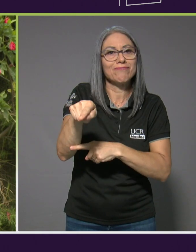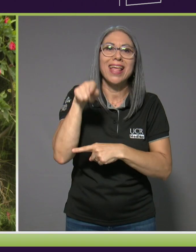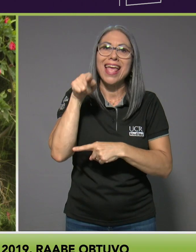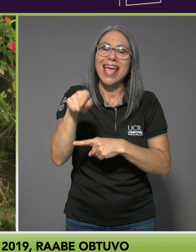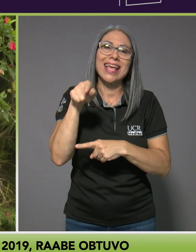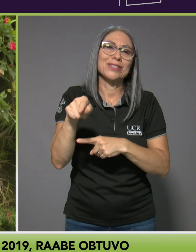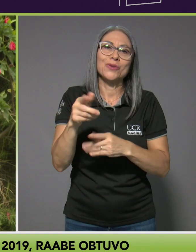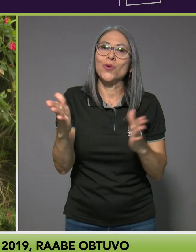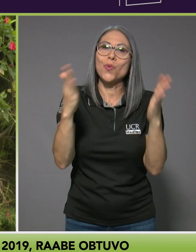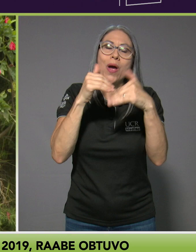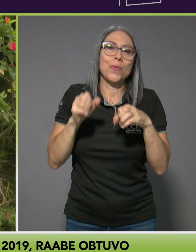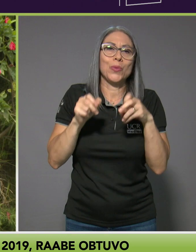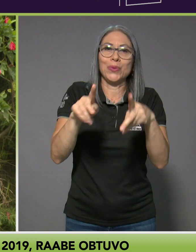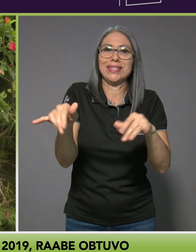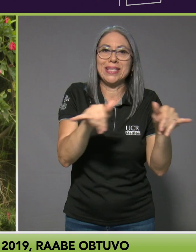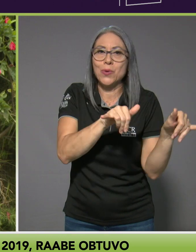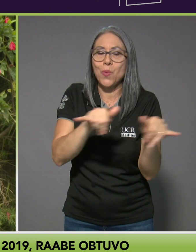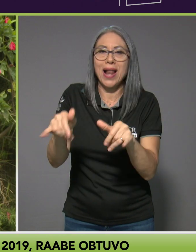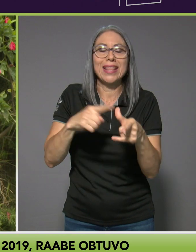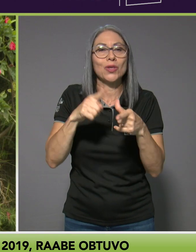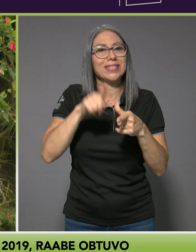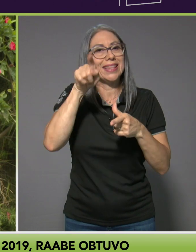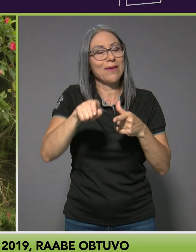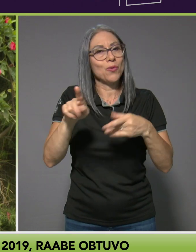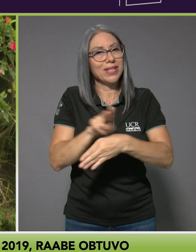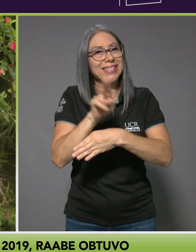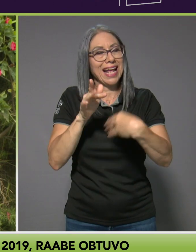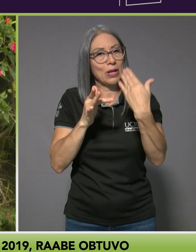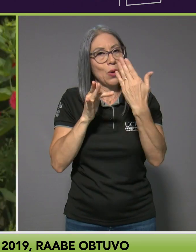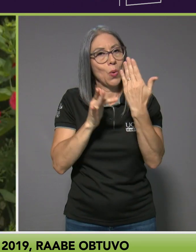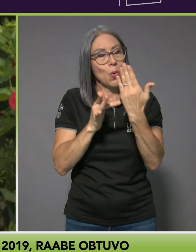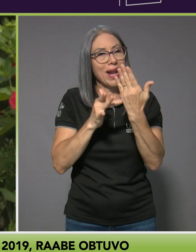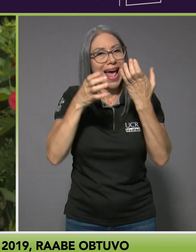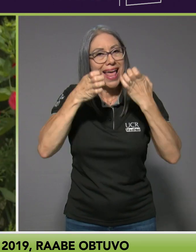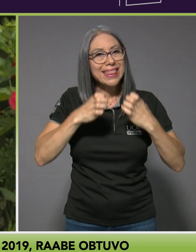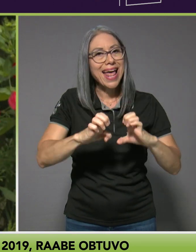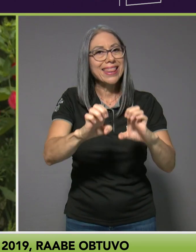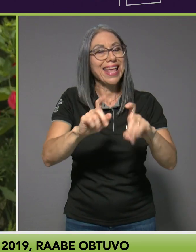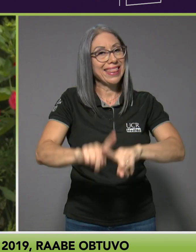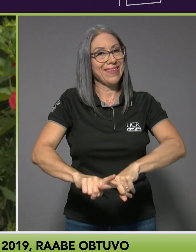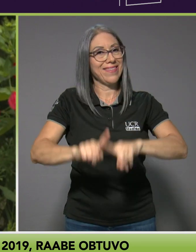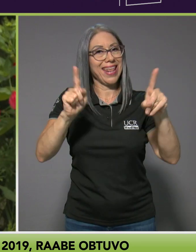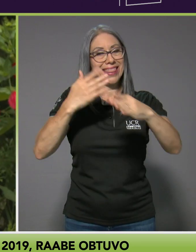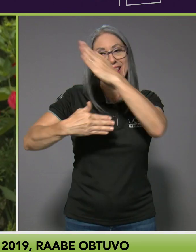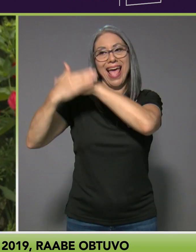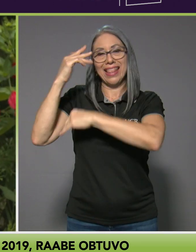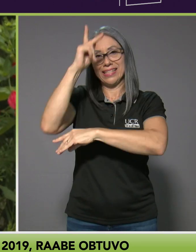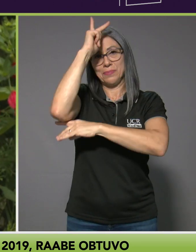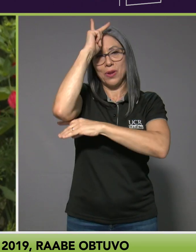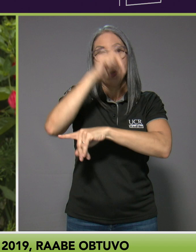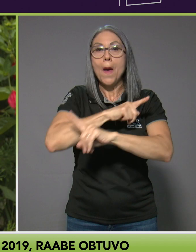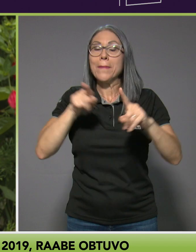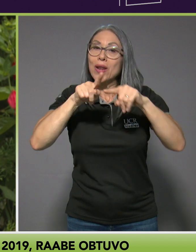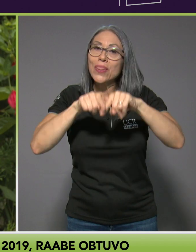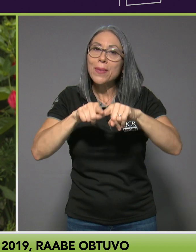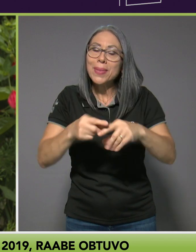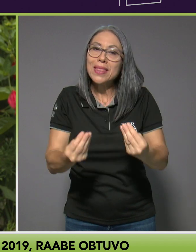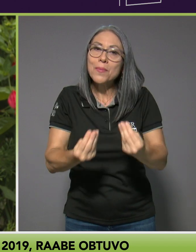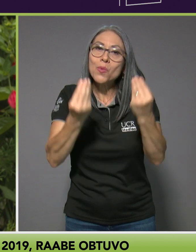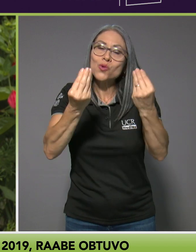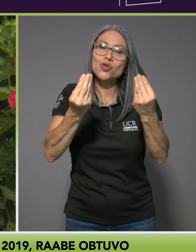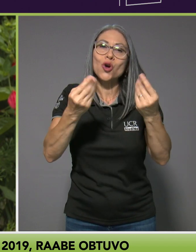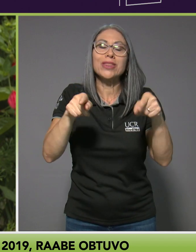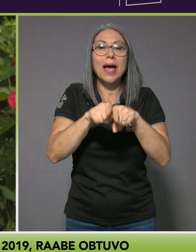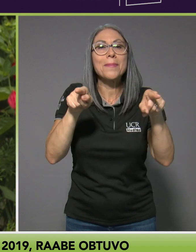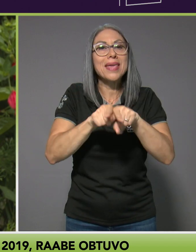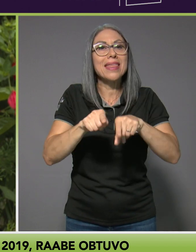táctica no muy diferente a la vez anterior en Lima, pero todo va a depender mucho también del circuito,